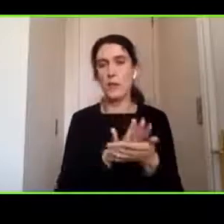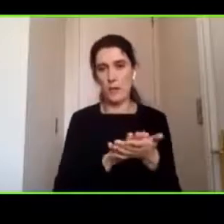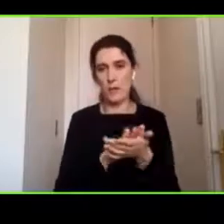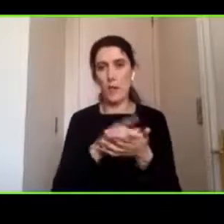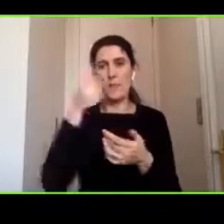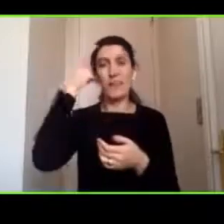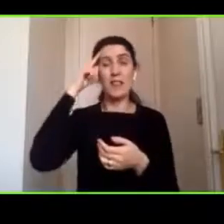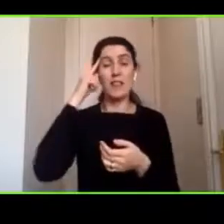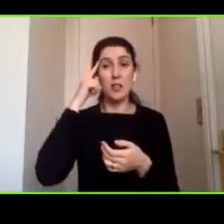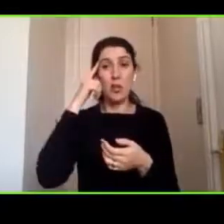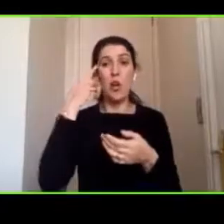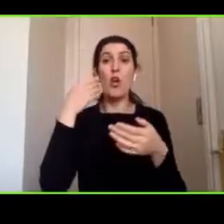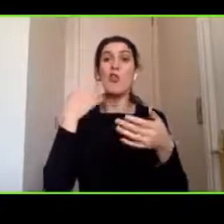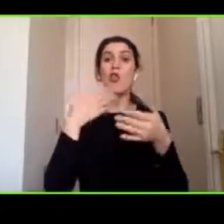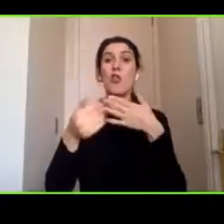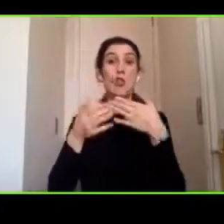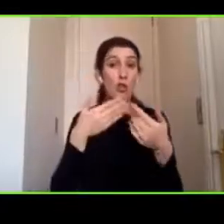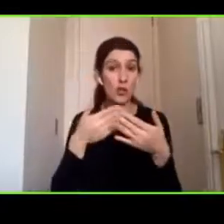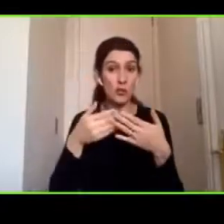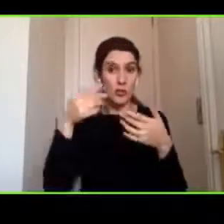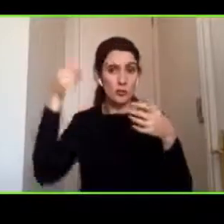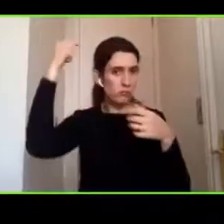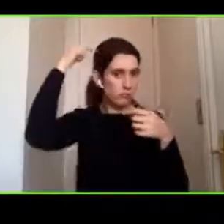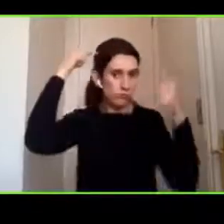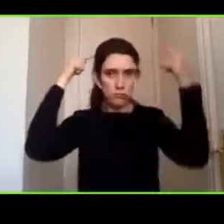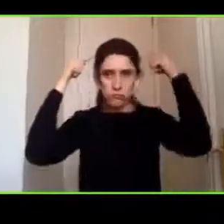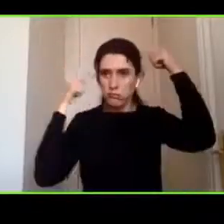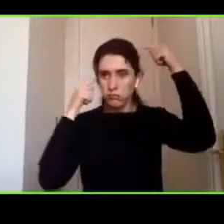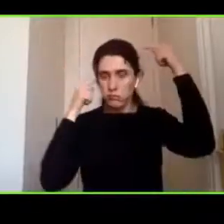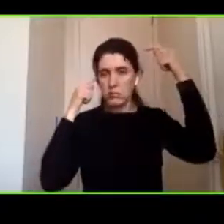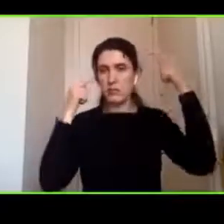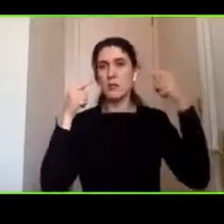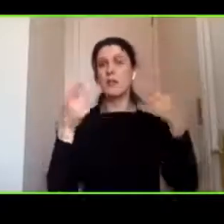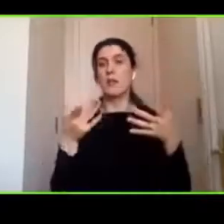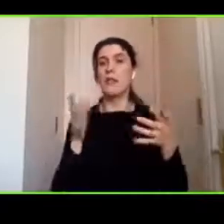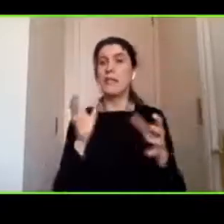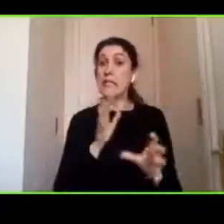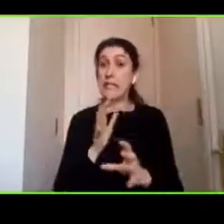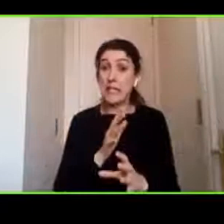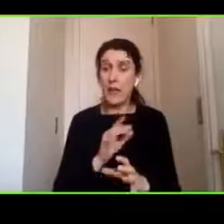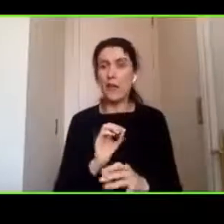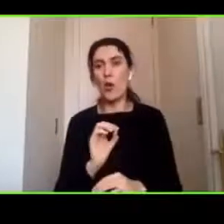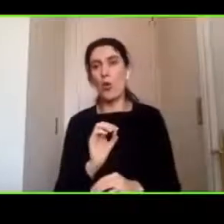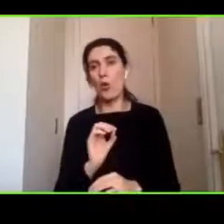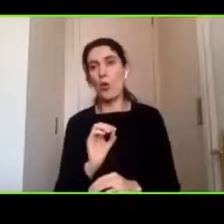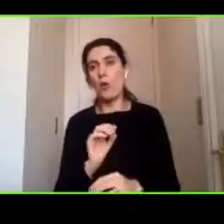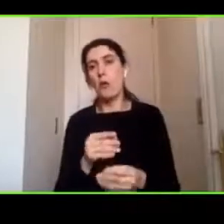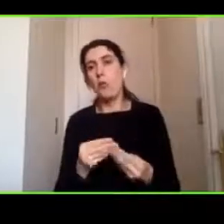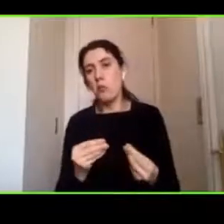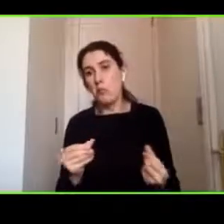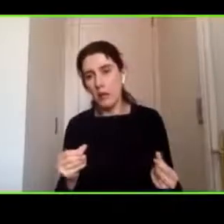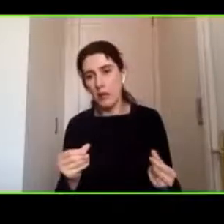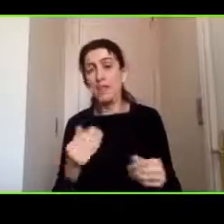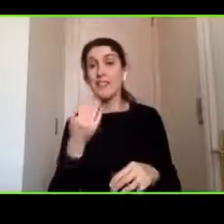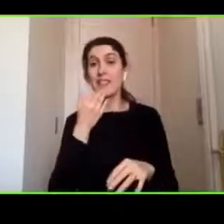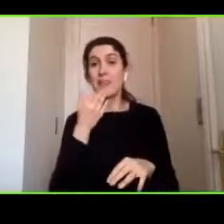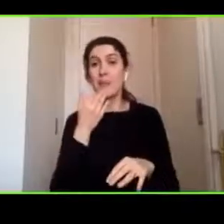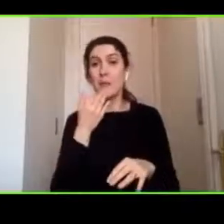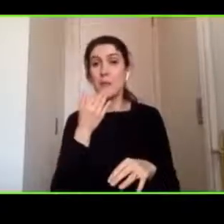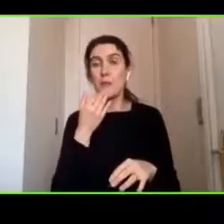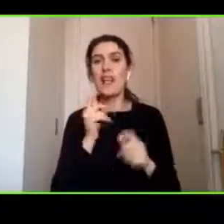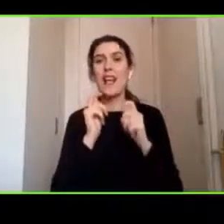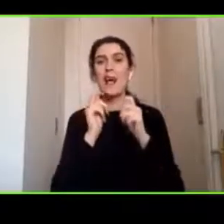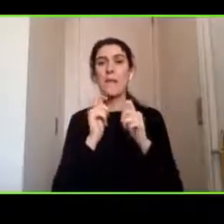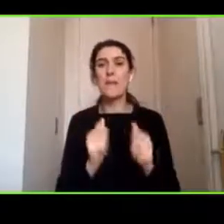localización y se ha visto también cómo es que las capacidades cognitivas previas o el